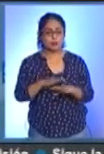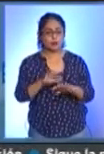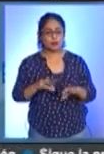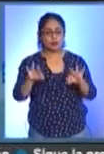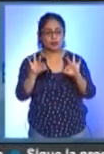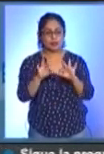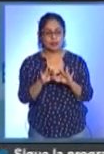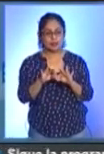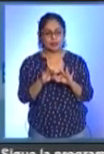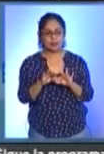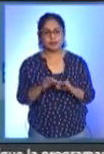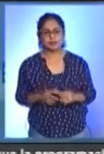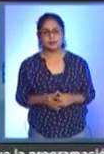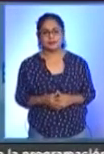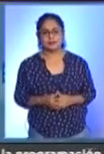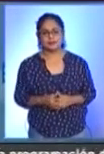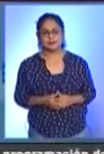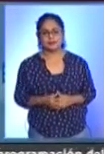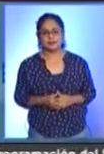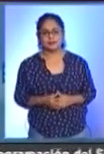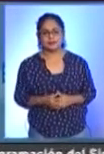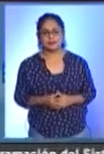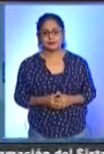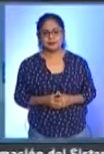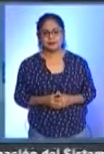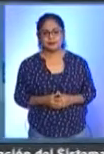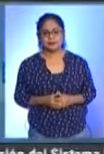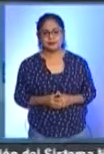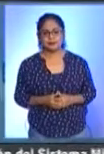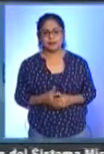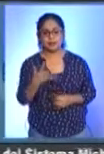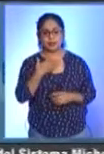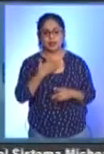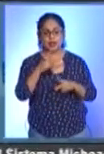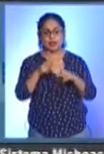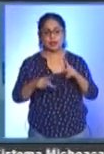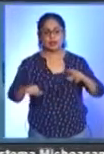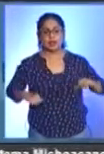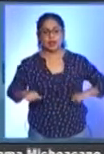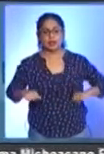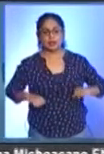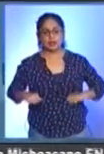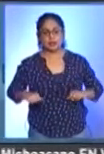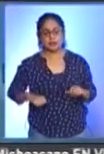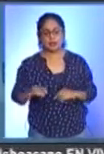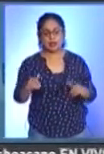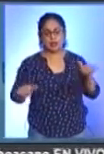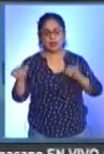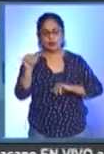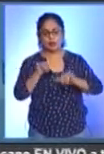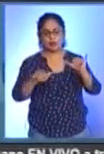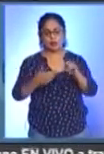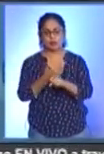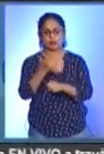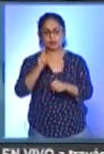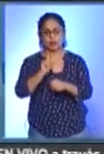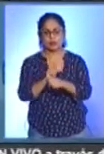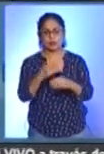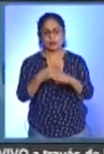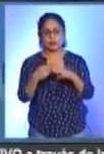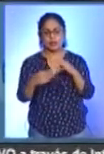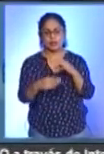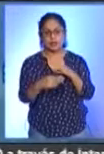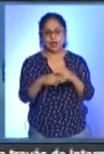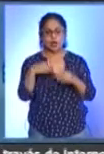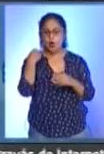de Bellas Artes. Como parte de las actividades del Laboratorio Nacional de Materiales Orales de la